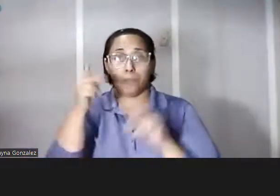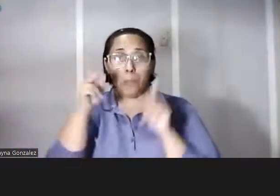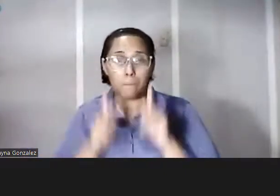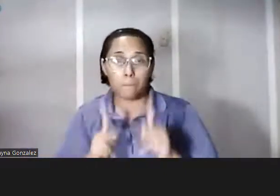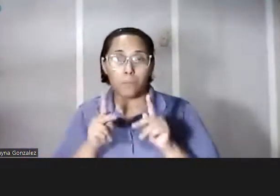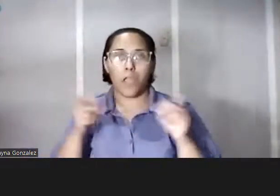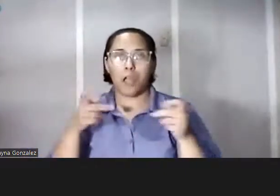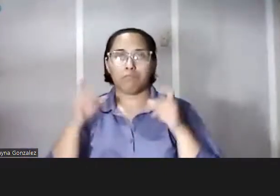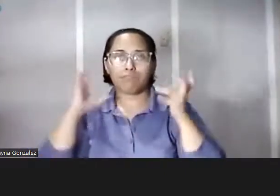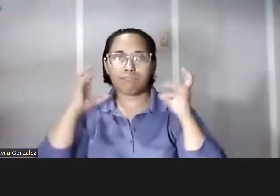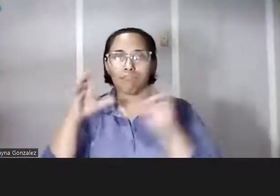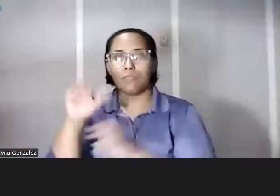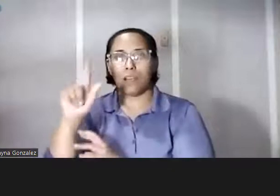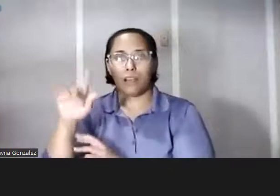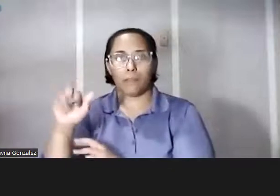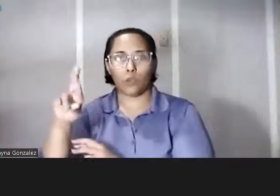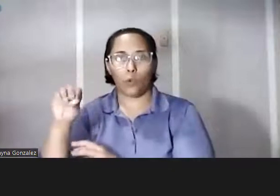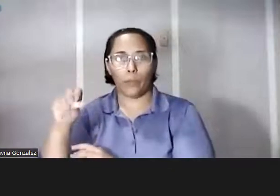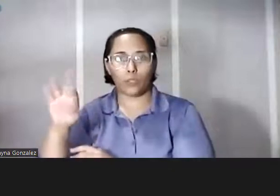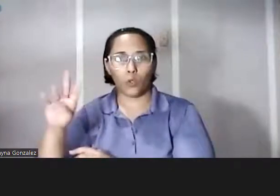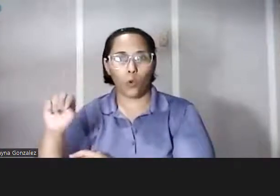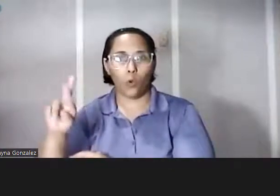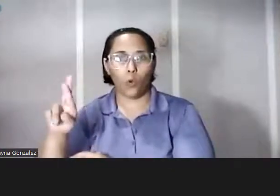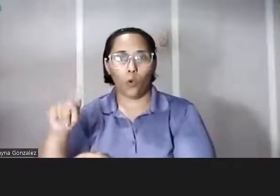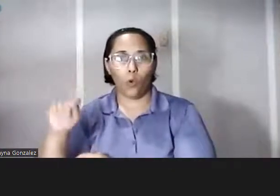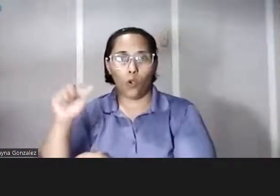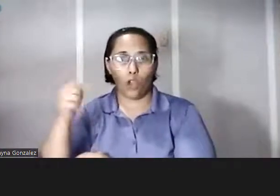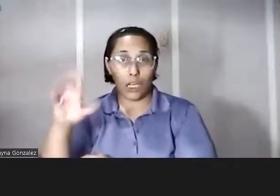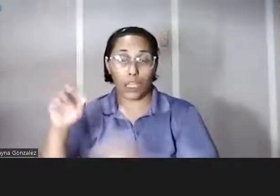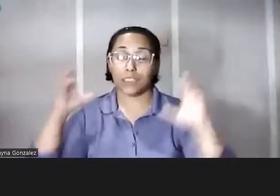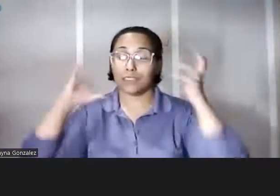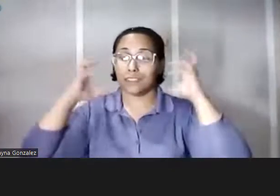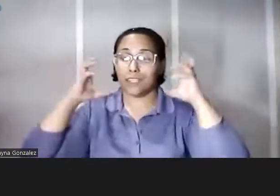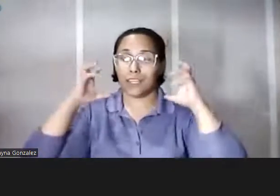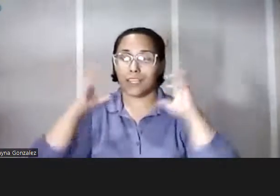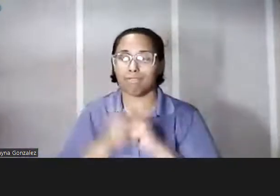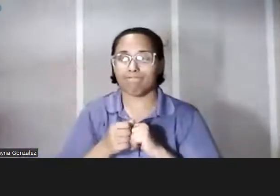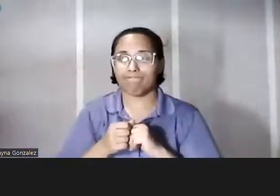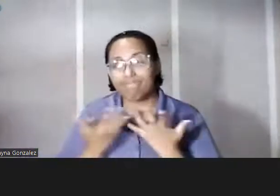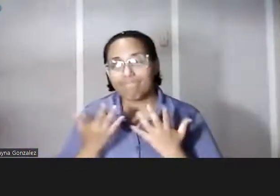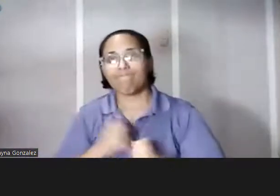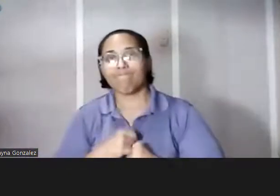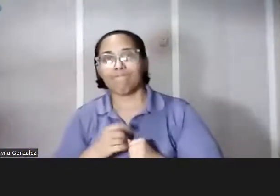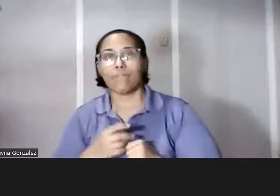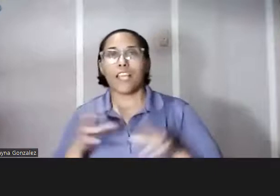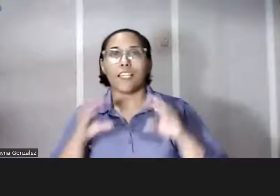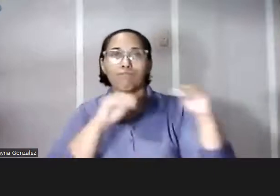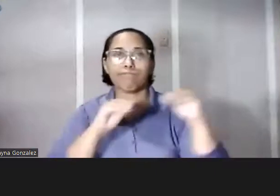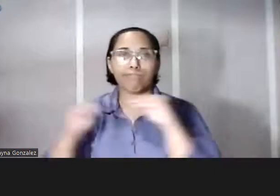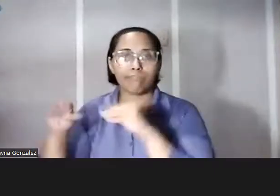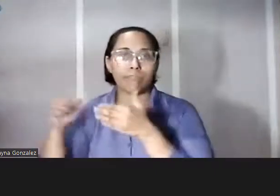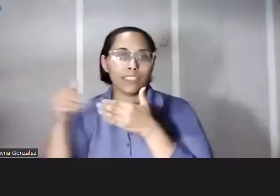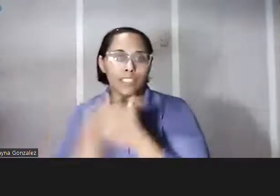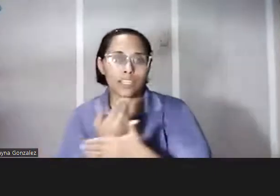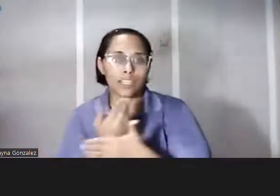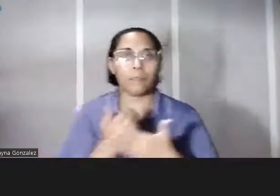teatral alemán Bertolt Brecht. Ustedes saben que la radio fue utilizada lamentablemente por ese movimiento nazi que fue creciendo